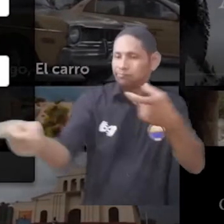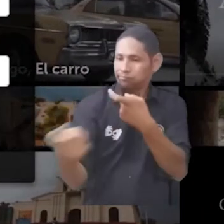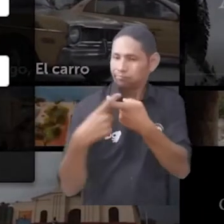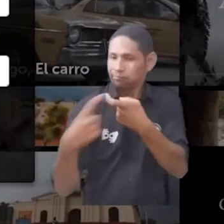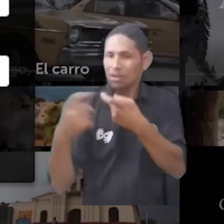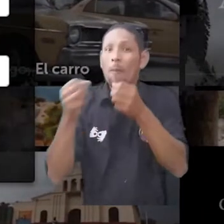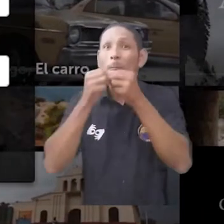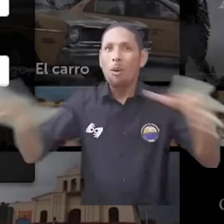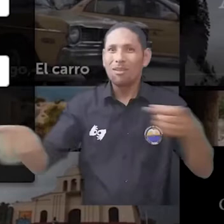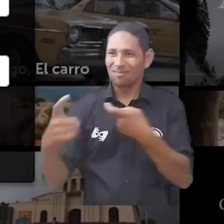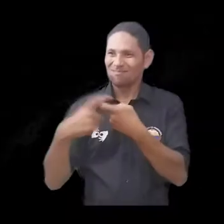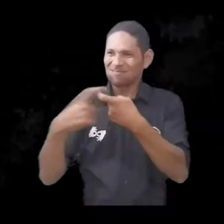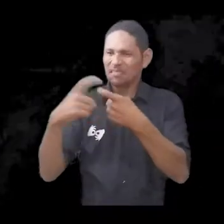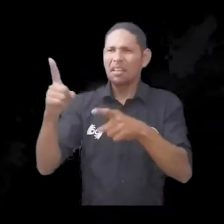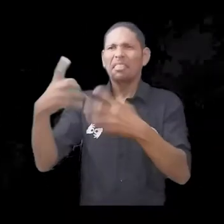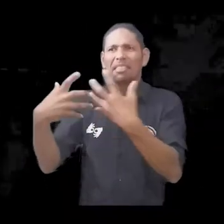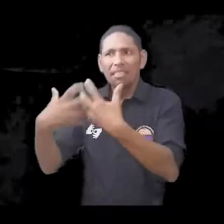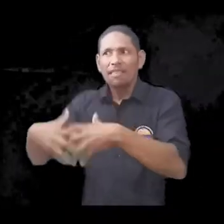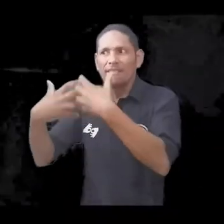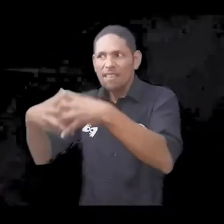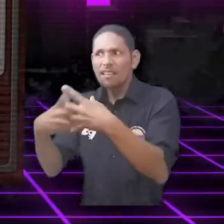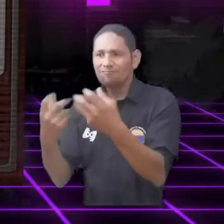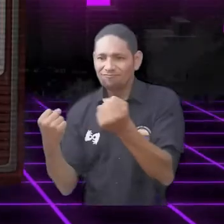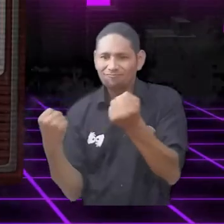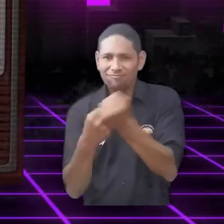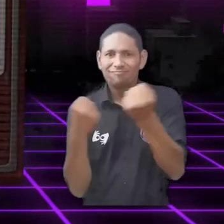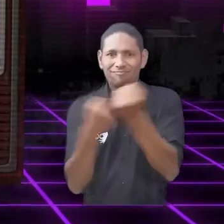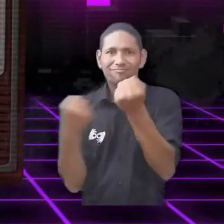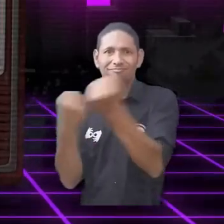productoras como Wild Movies y Dove Studio.